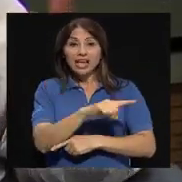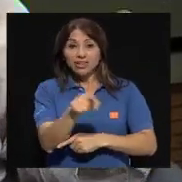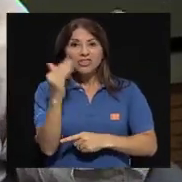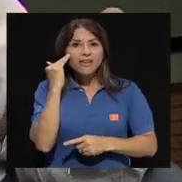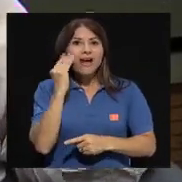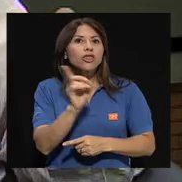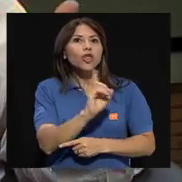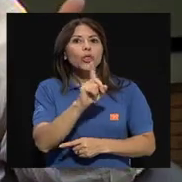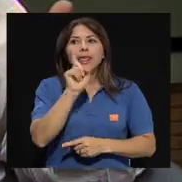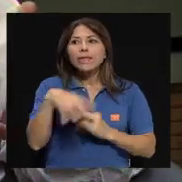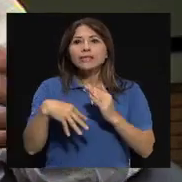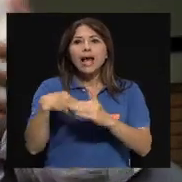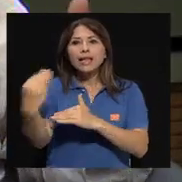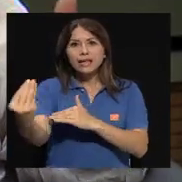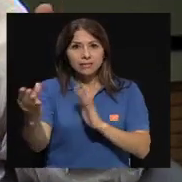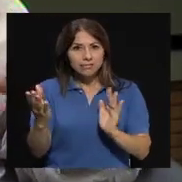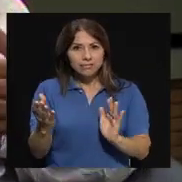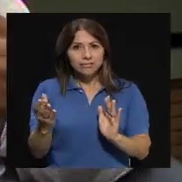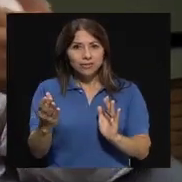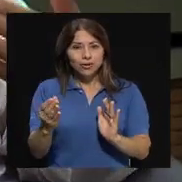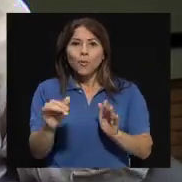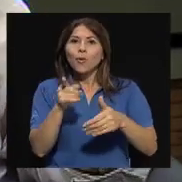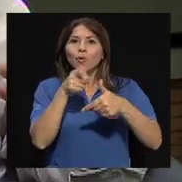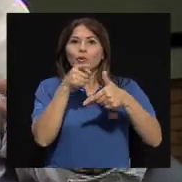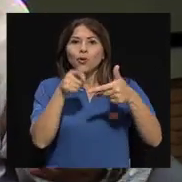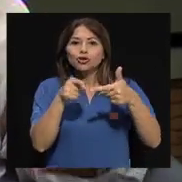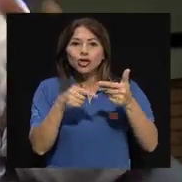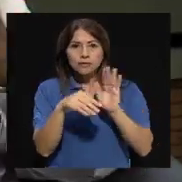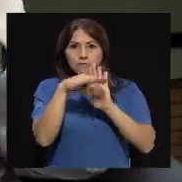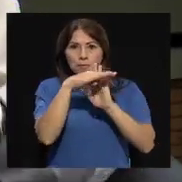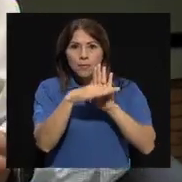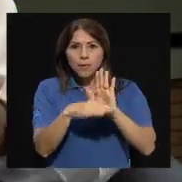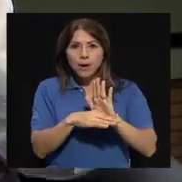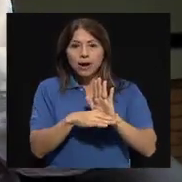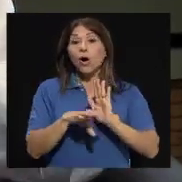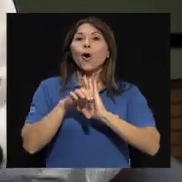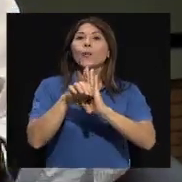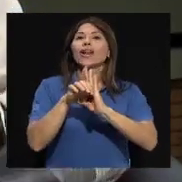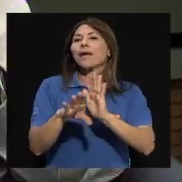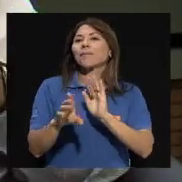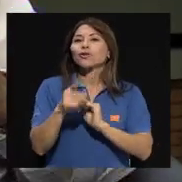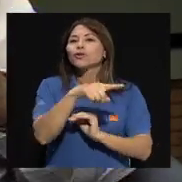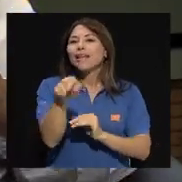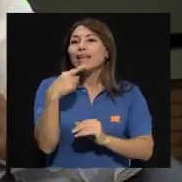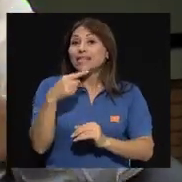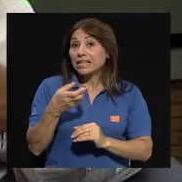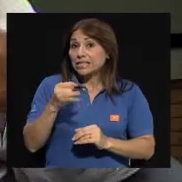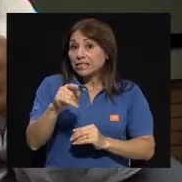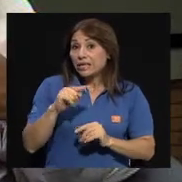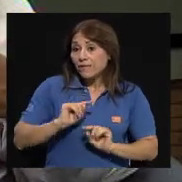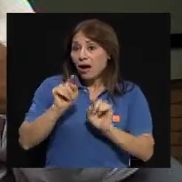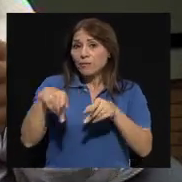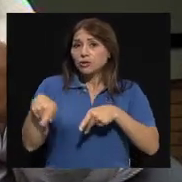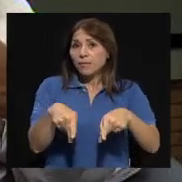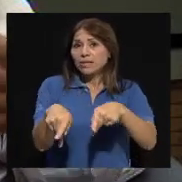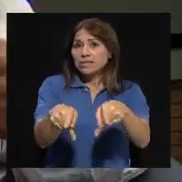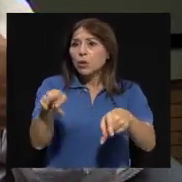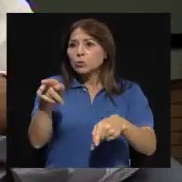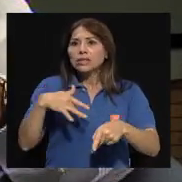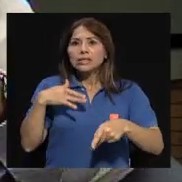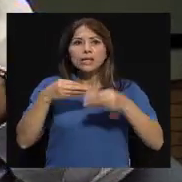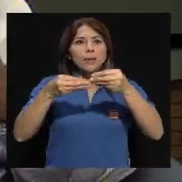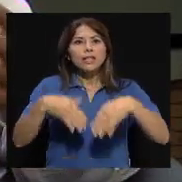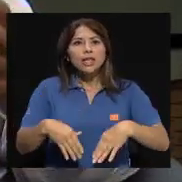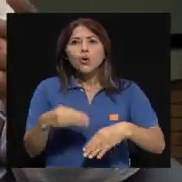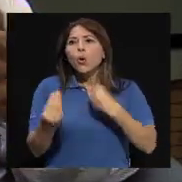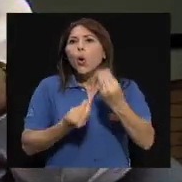si se pierde en un paseo, ¿a quién acudir? ¿Dónde lo vamos a ver si alguien se pierde? Entonces, el padre de familia tiene que tener esas